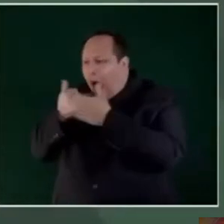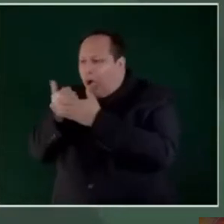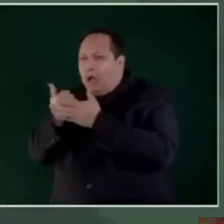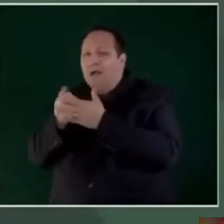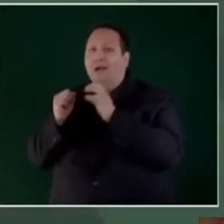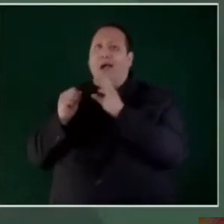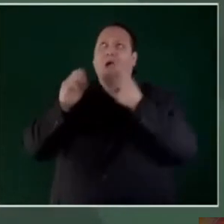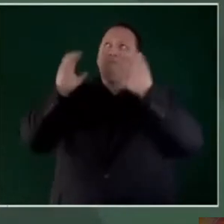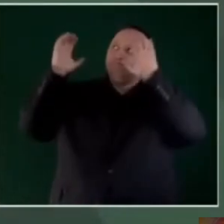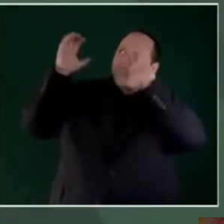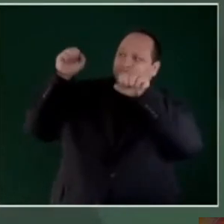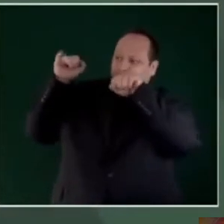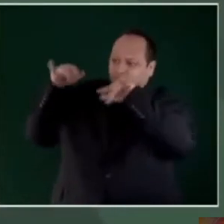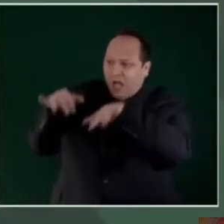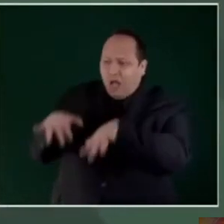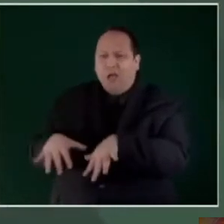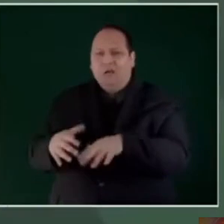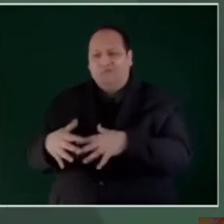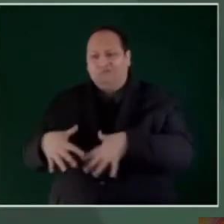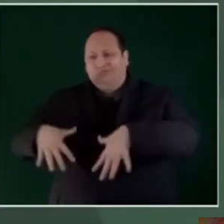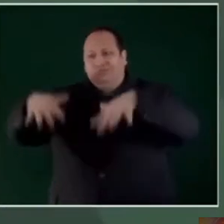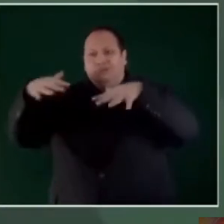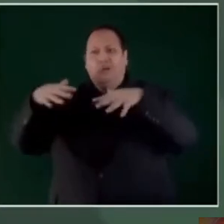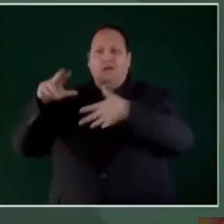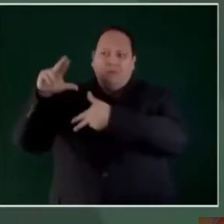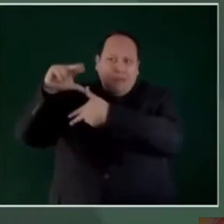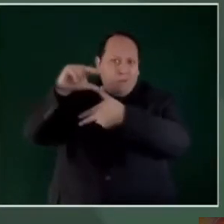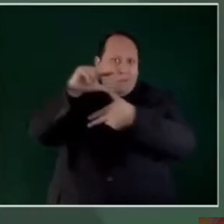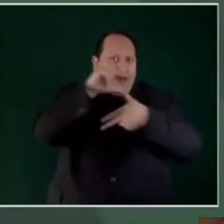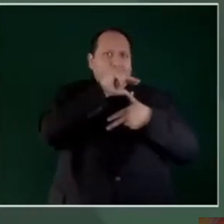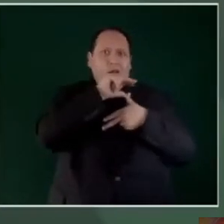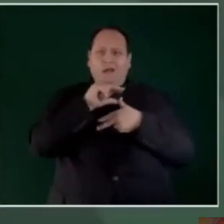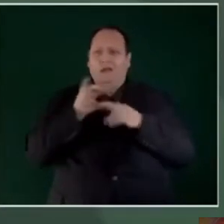inundaciones, huracanes,